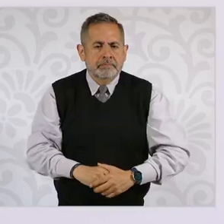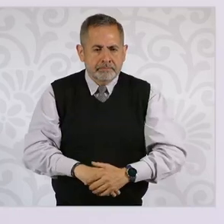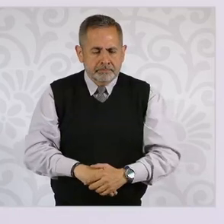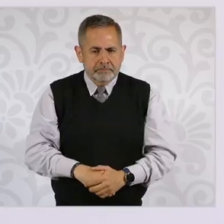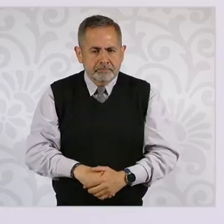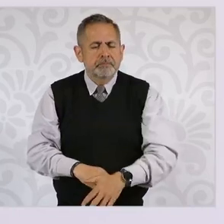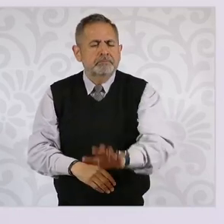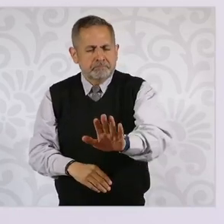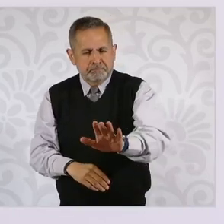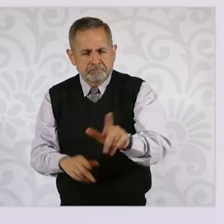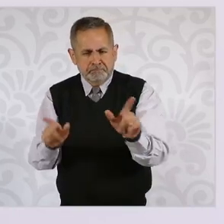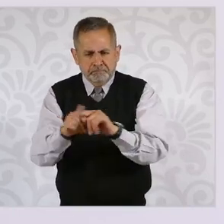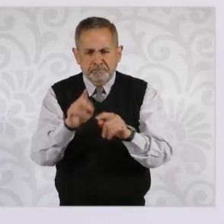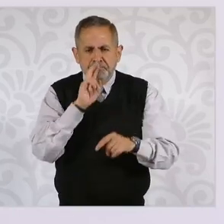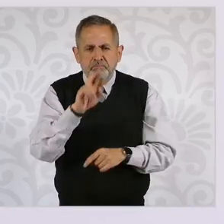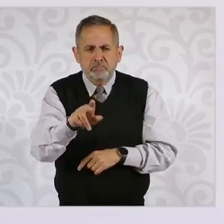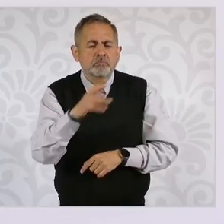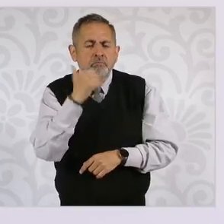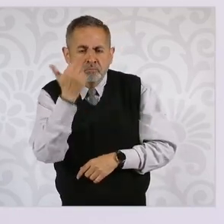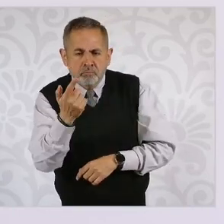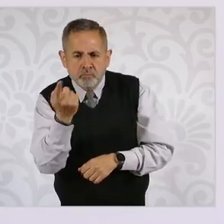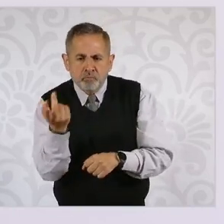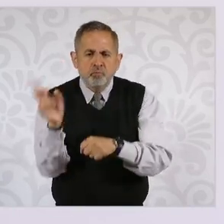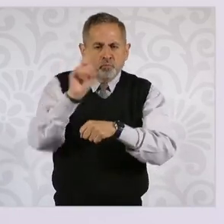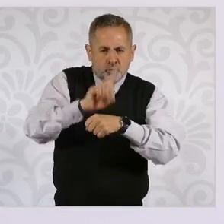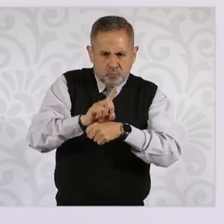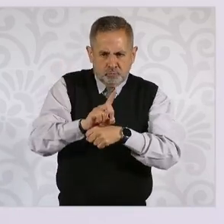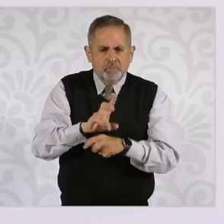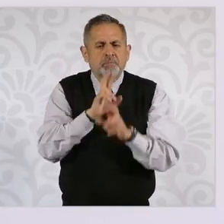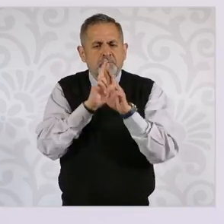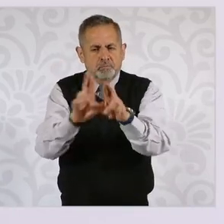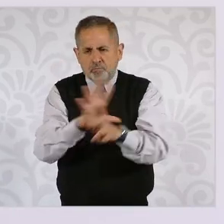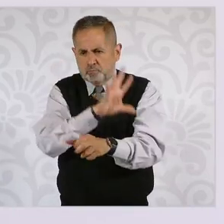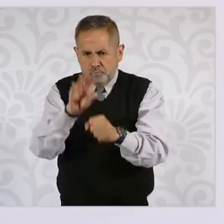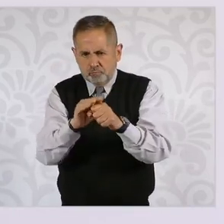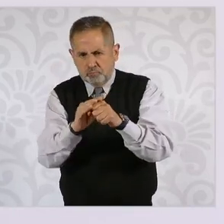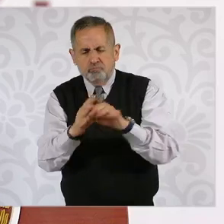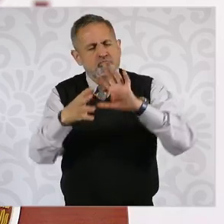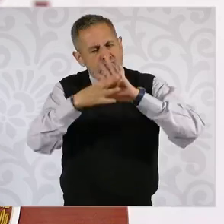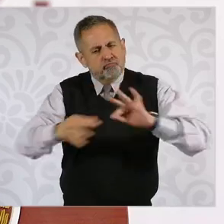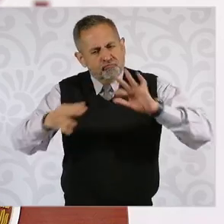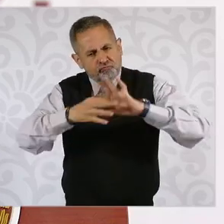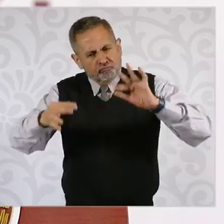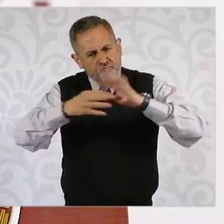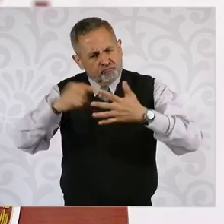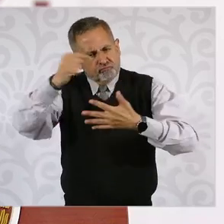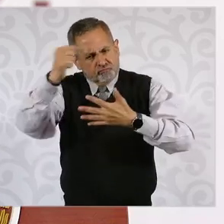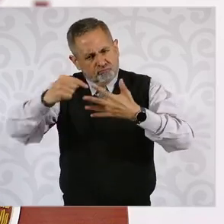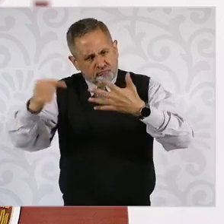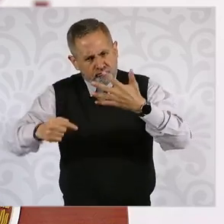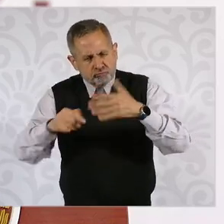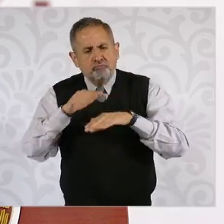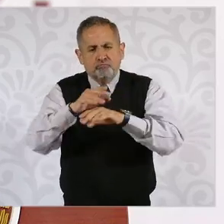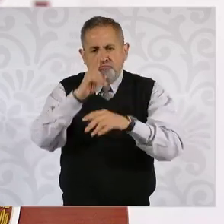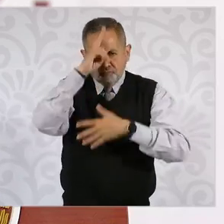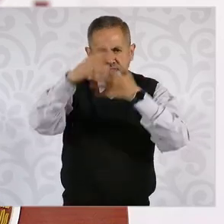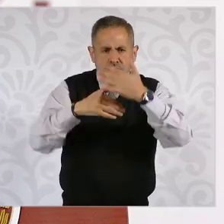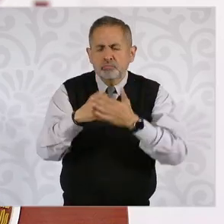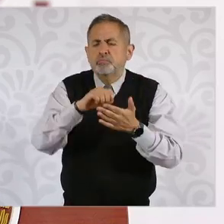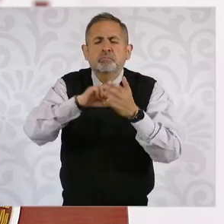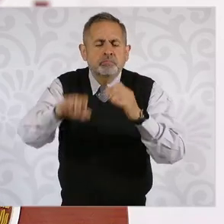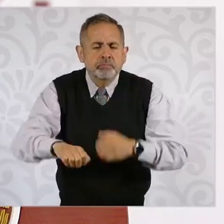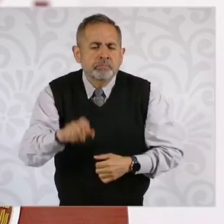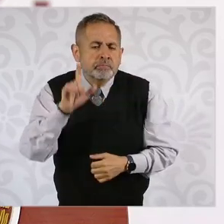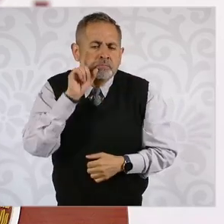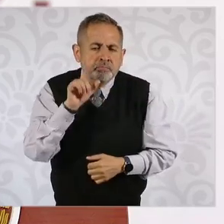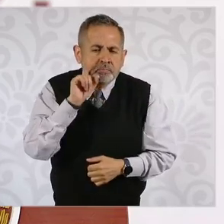un día a hablar del tema de Chiapas y de otros estados de la República. El día de mañana, por ejemplo,